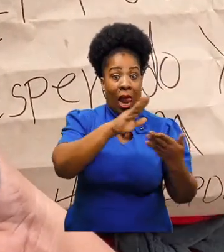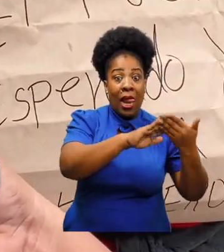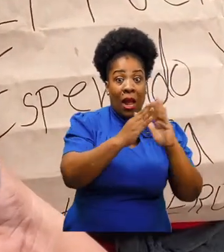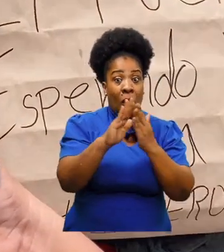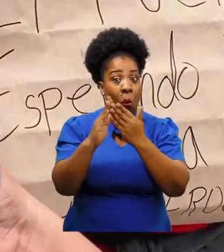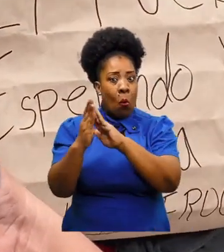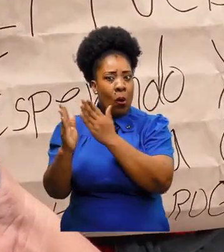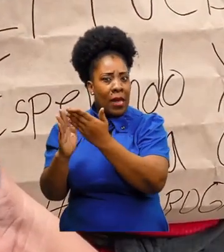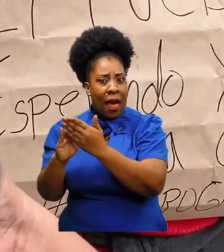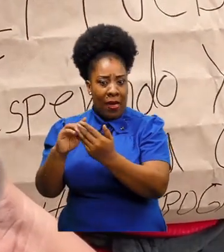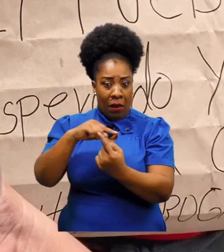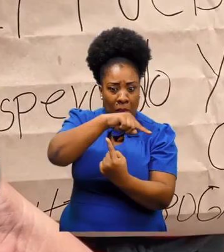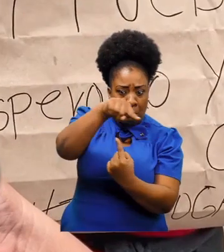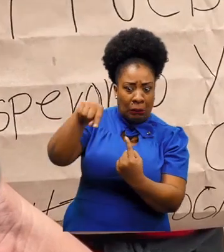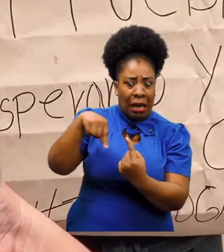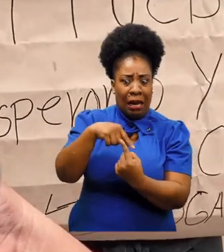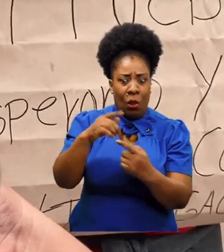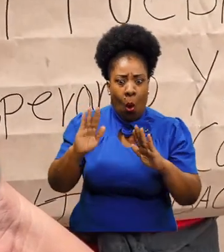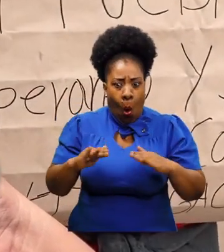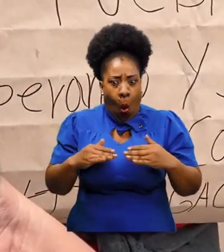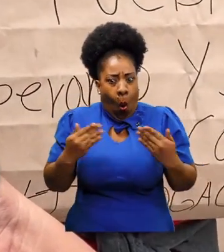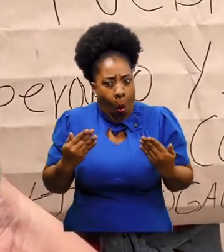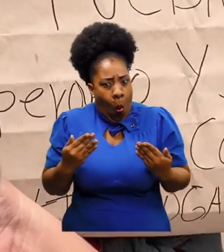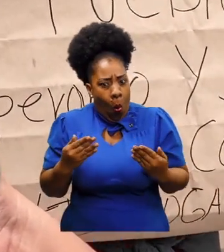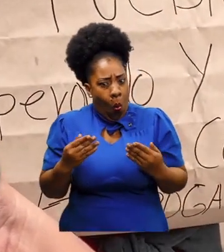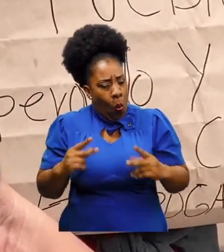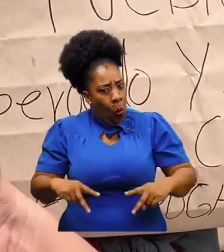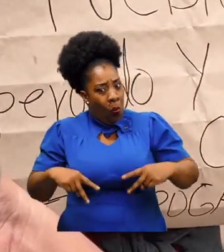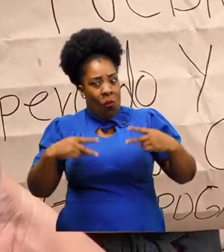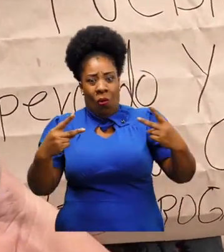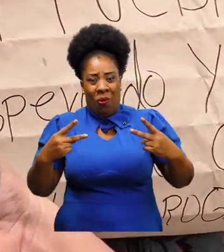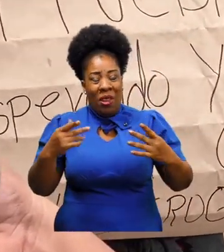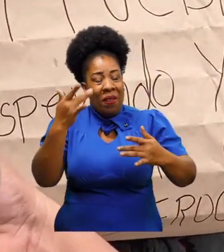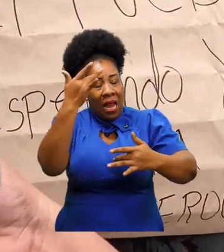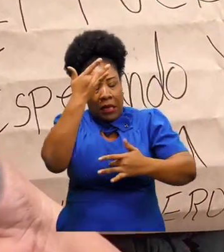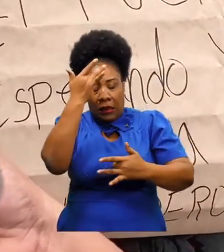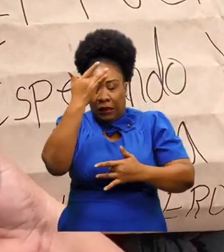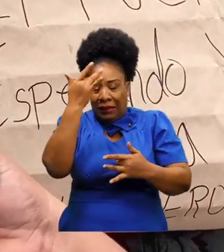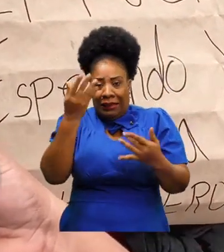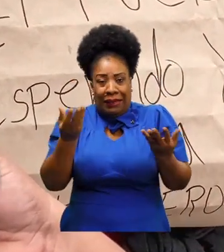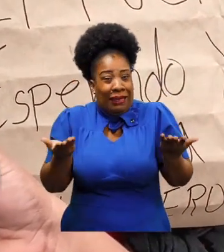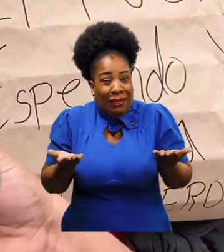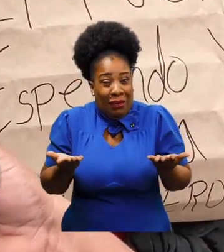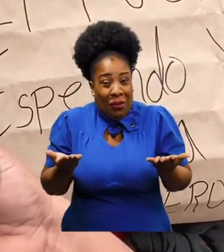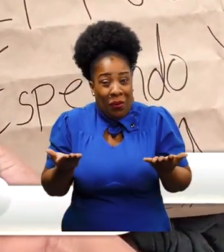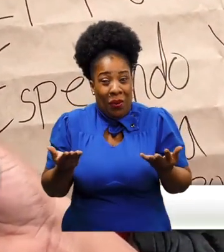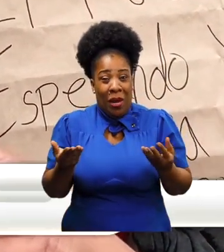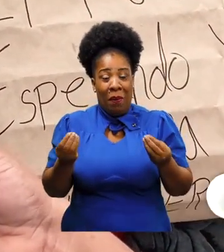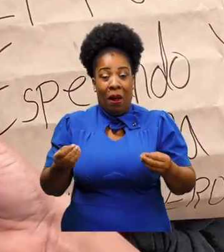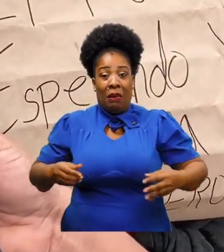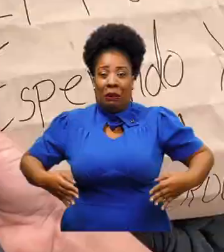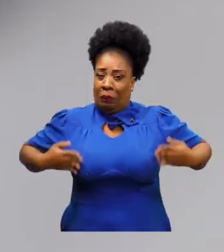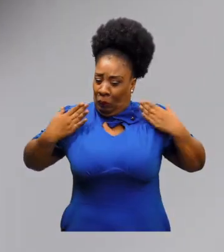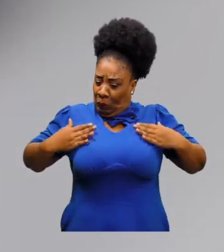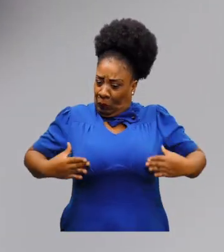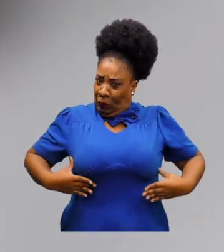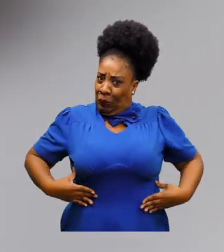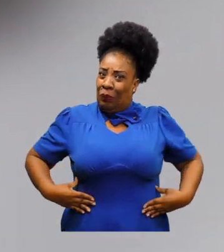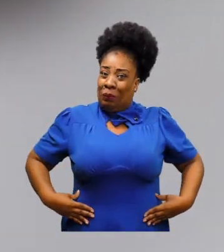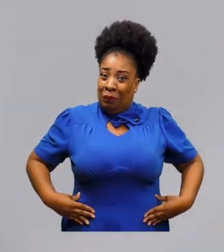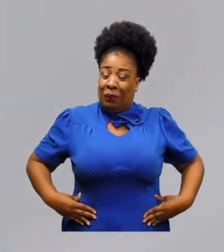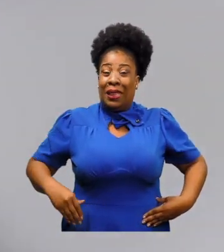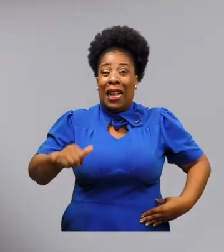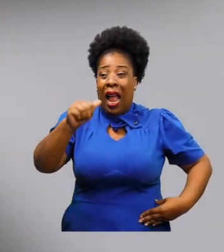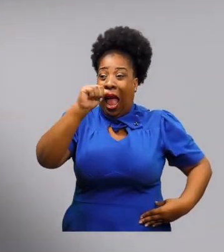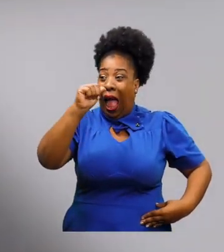que están las comunidades alrededor de la mina y cómo viven las personas alrededor. Las afectaciones para su salud que tiene, para sus riñones,